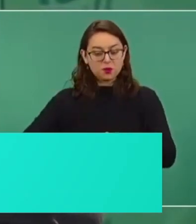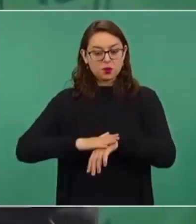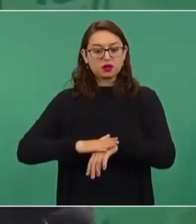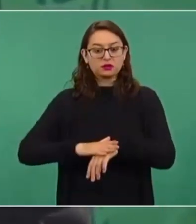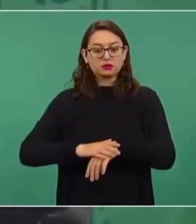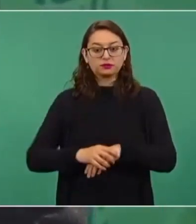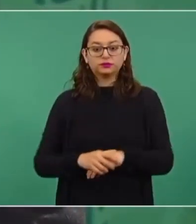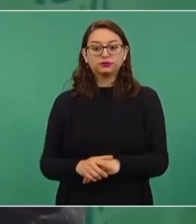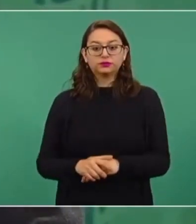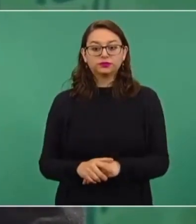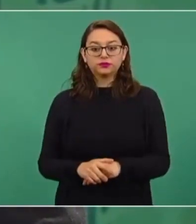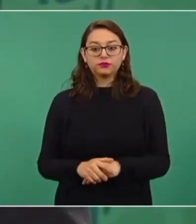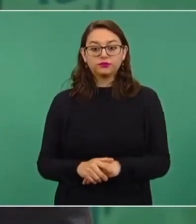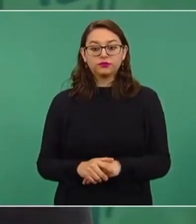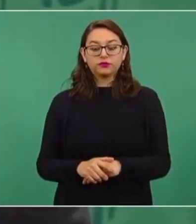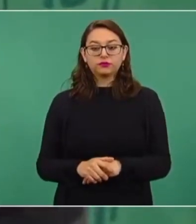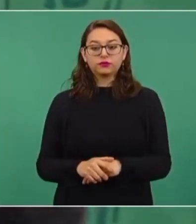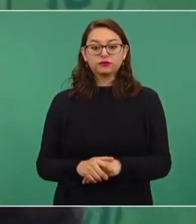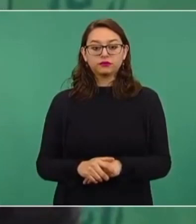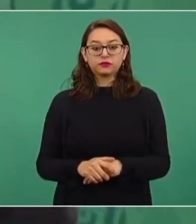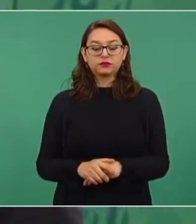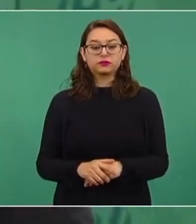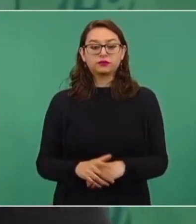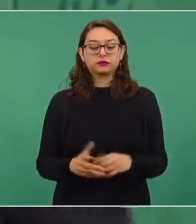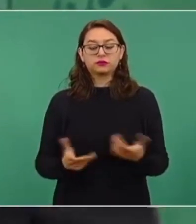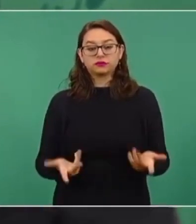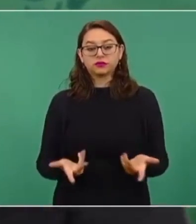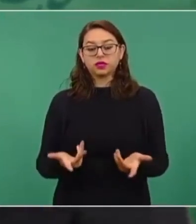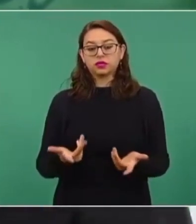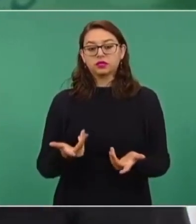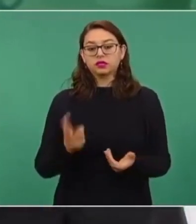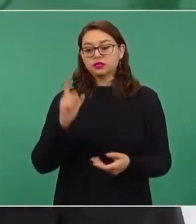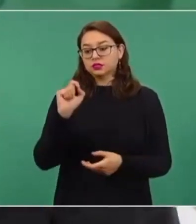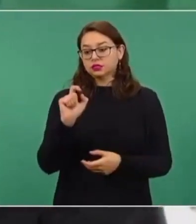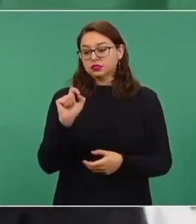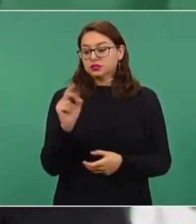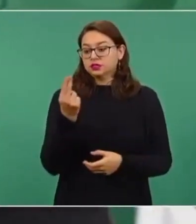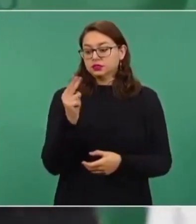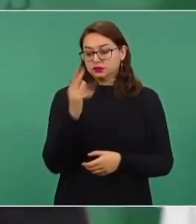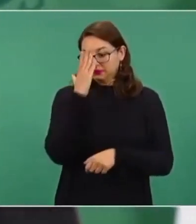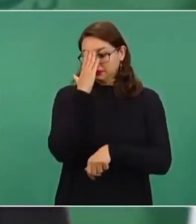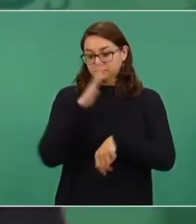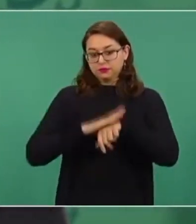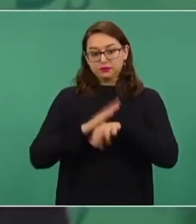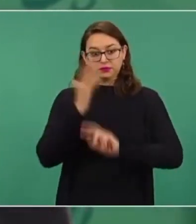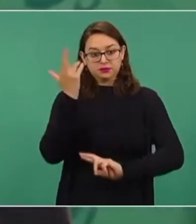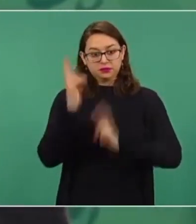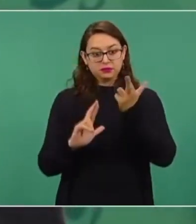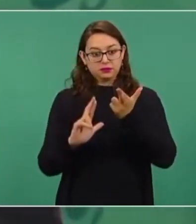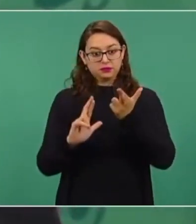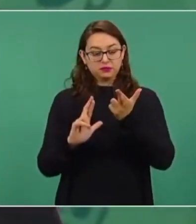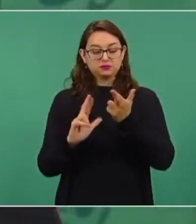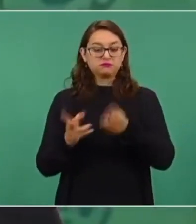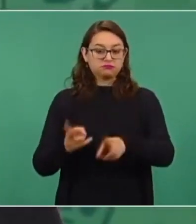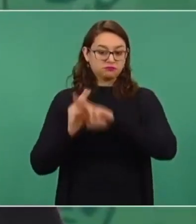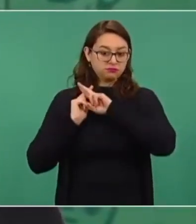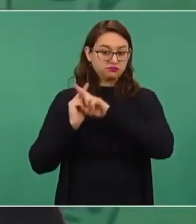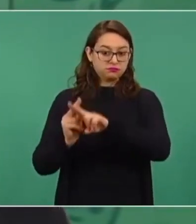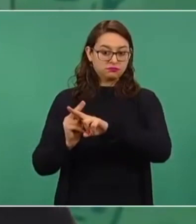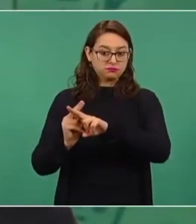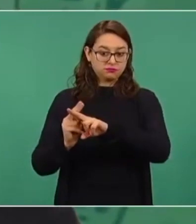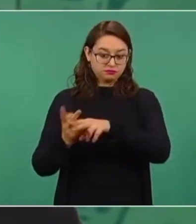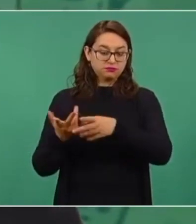el desfile, conmemoración de nuestra revolución, de un aniversario más del